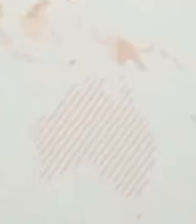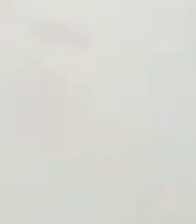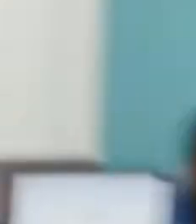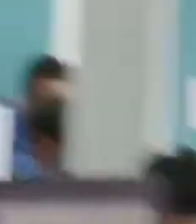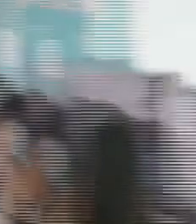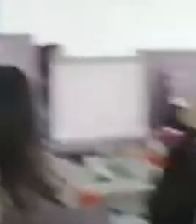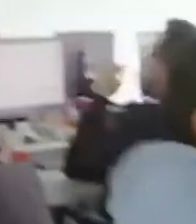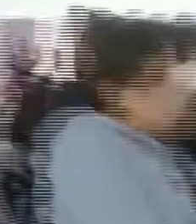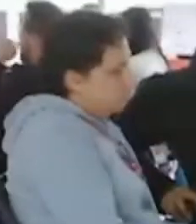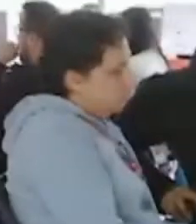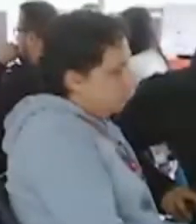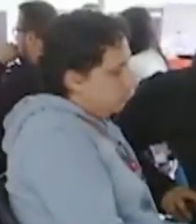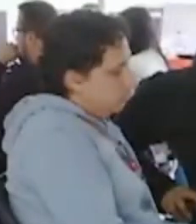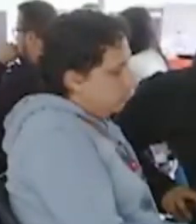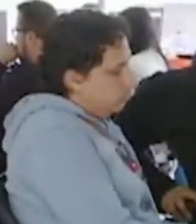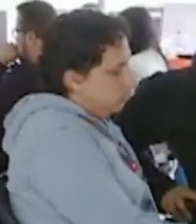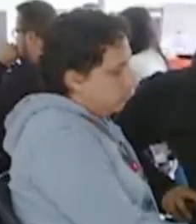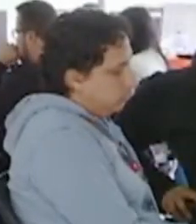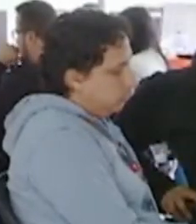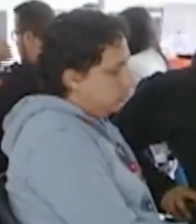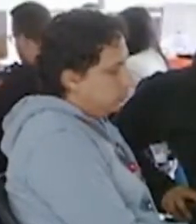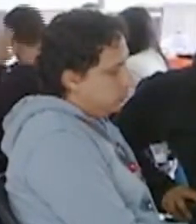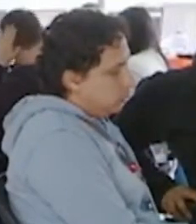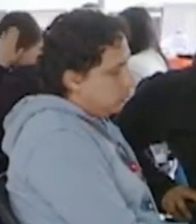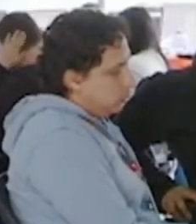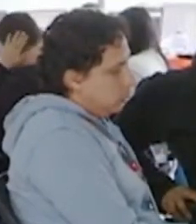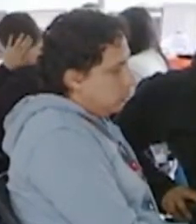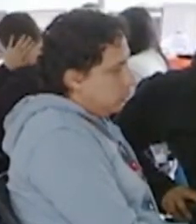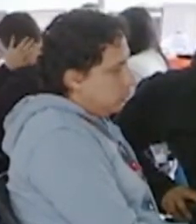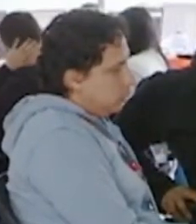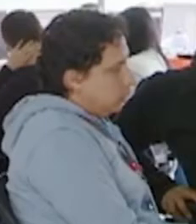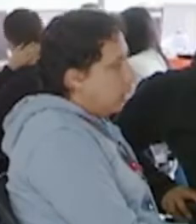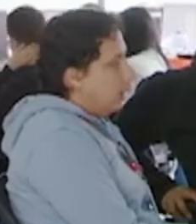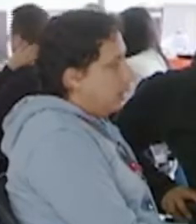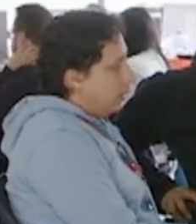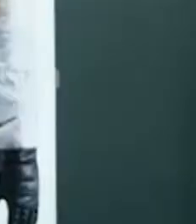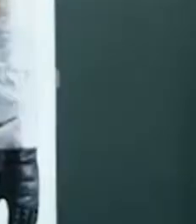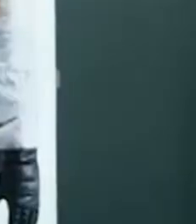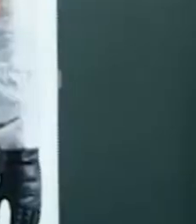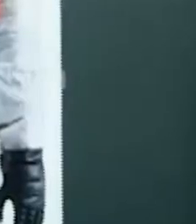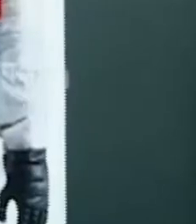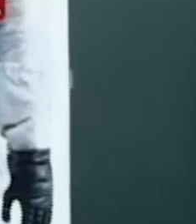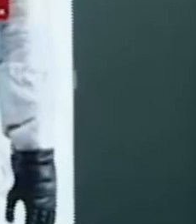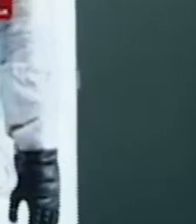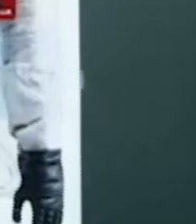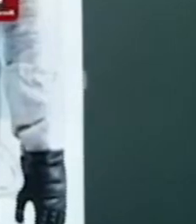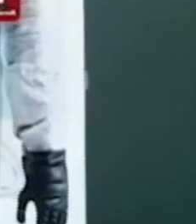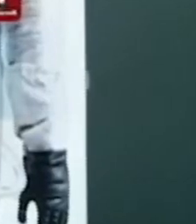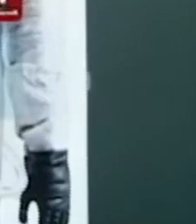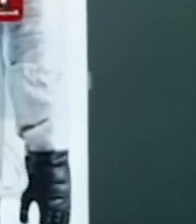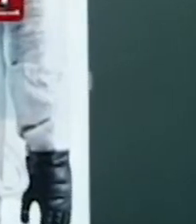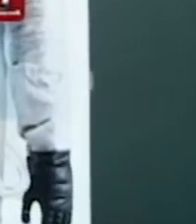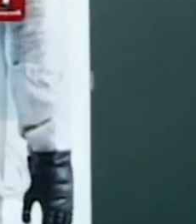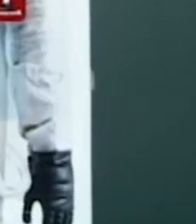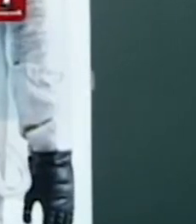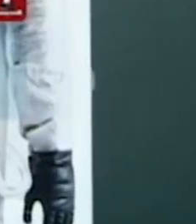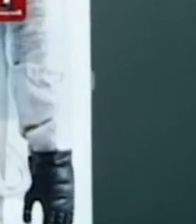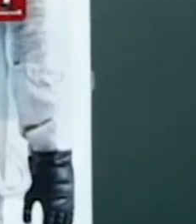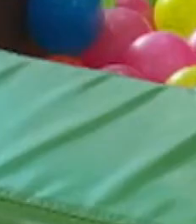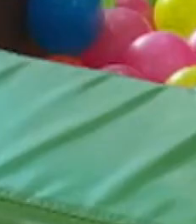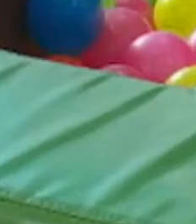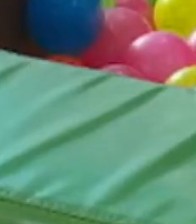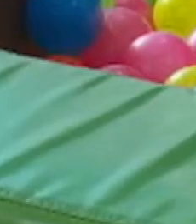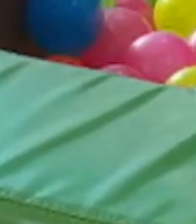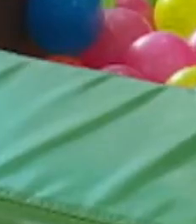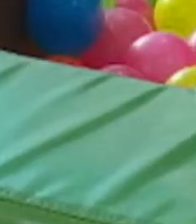El ecosistema de emprendimientos aún es joven en Ecuador. Comparado con otros países de América Latina y el mundo, apenas está dando